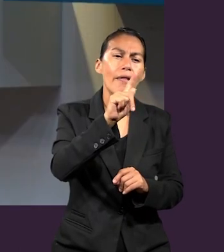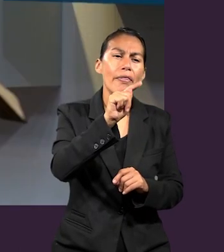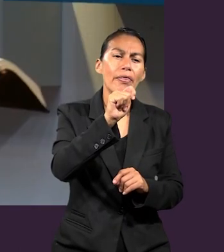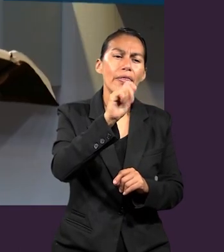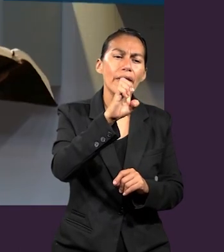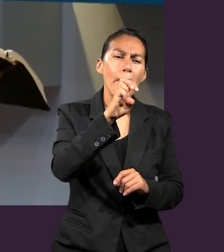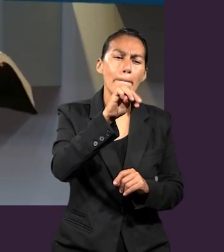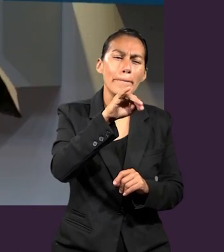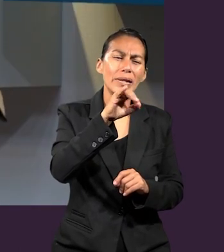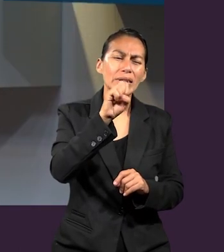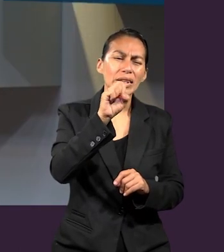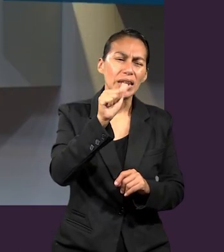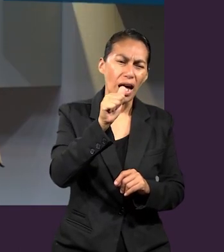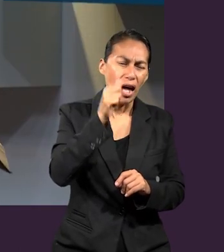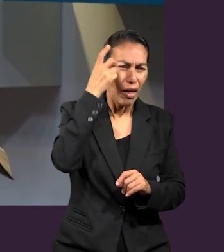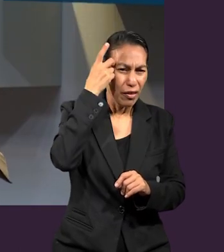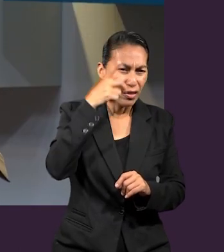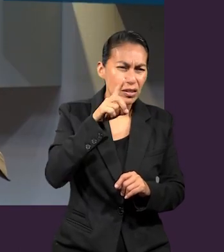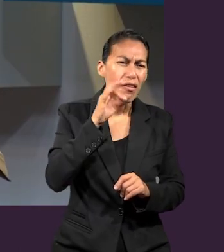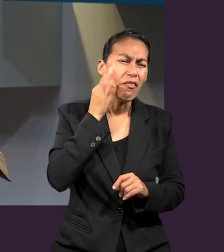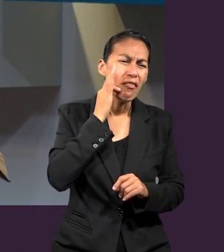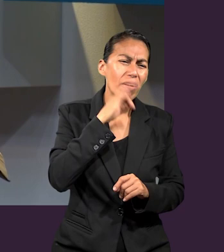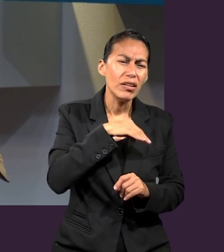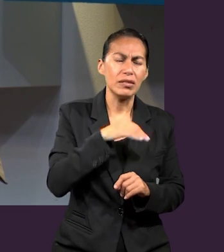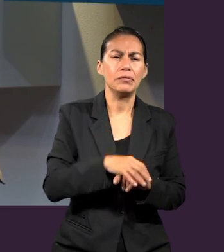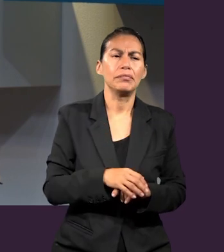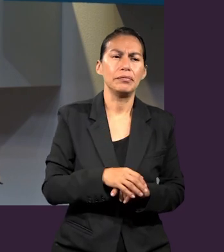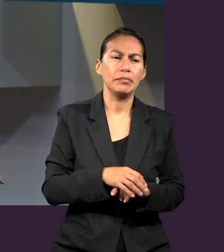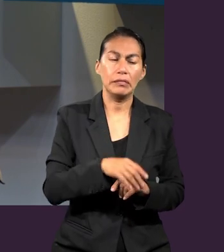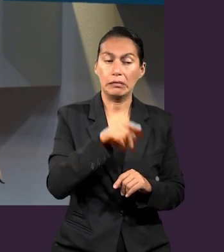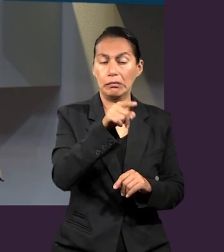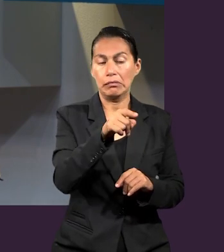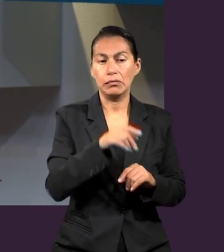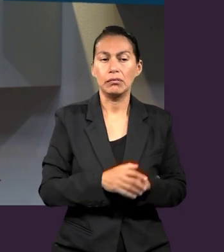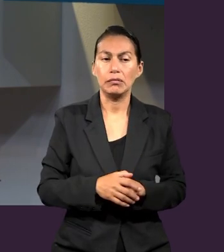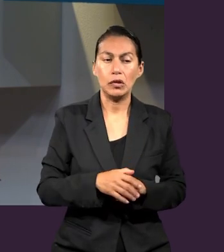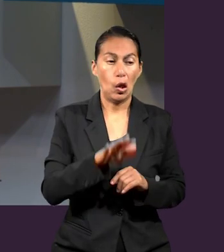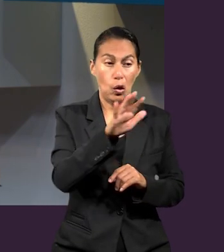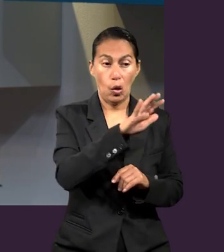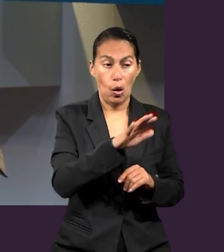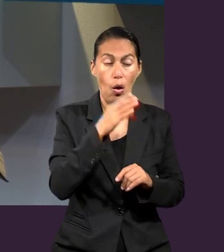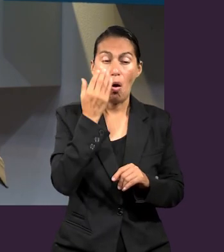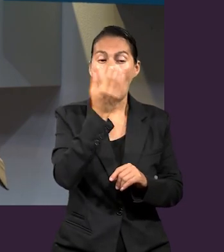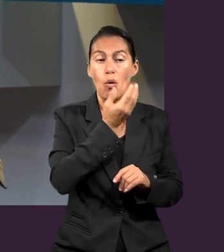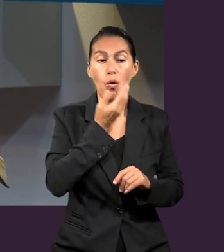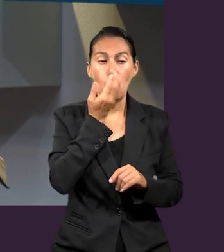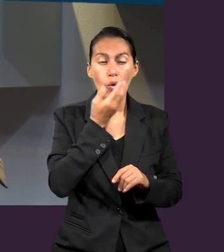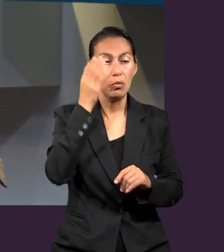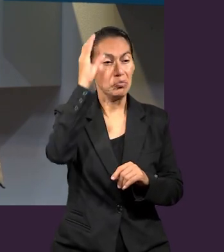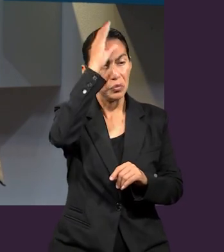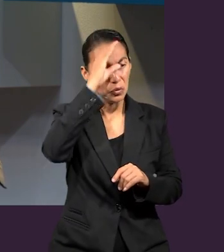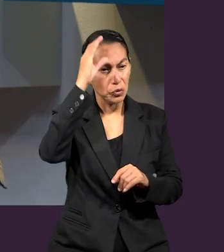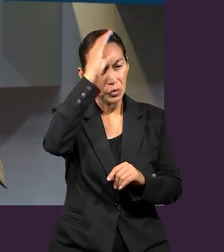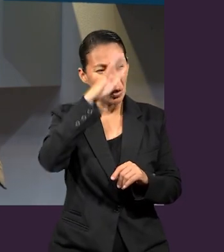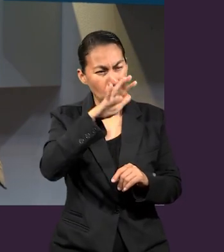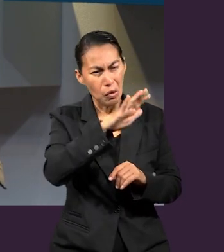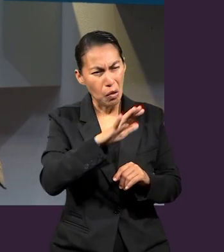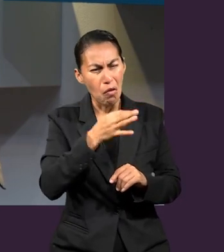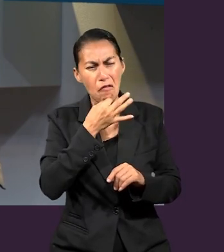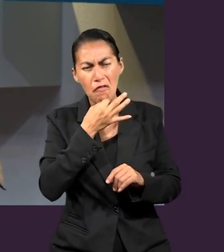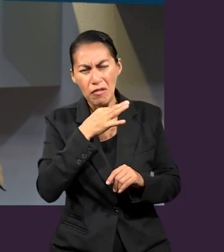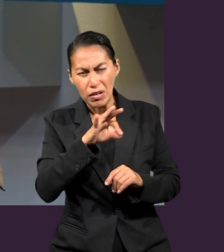Toda su cultura se movía en base a esa diosa. O los días festivos,